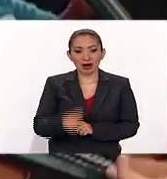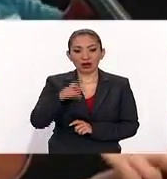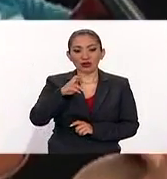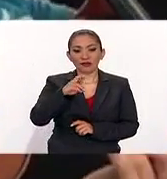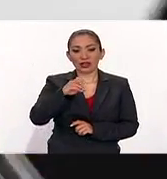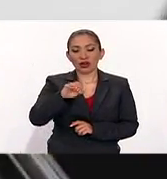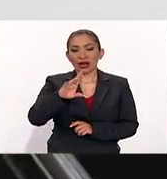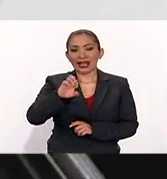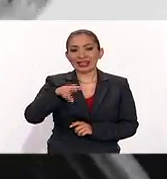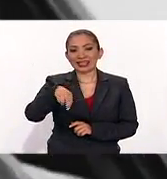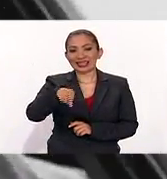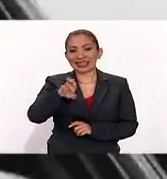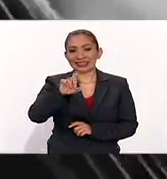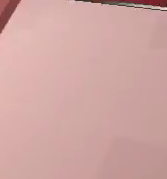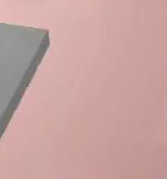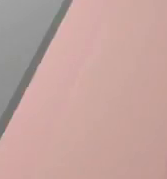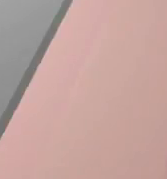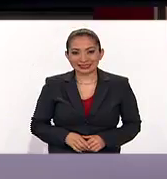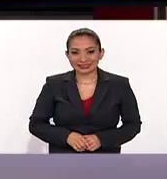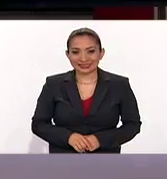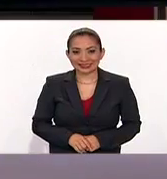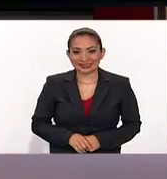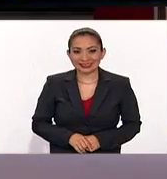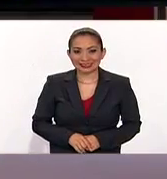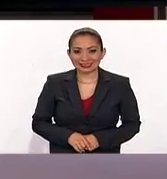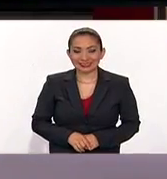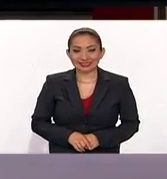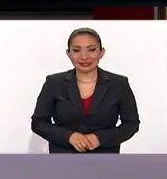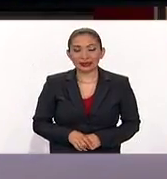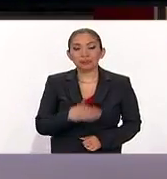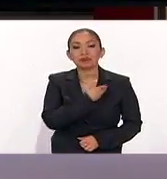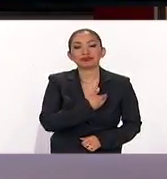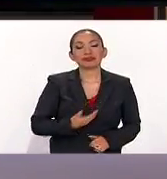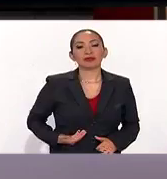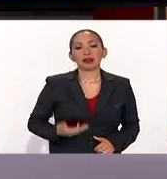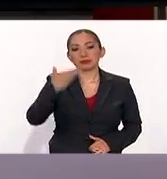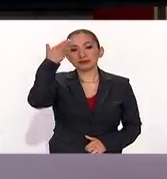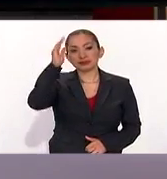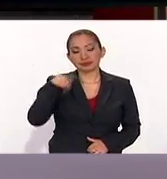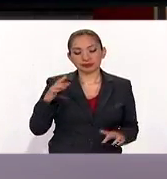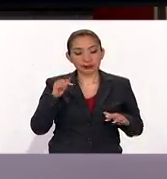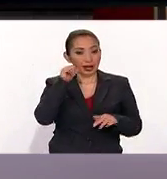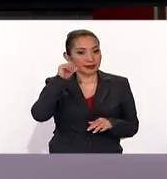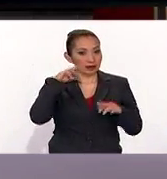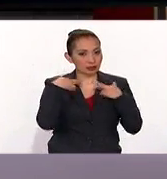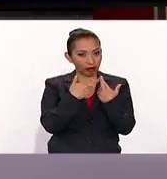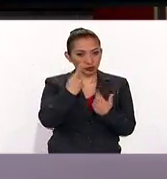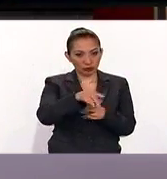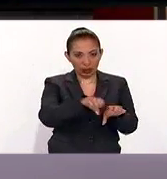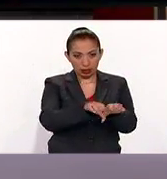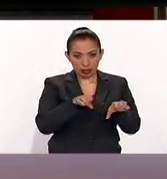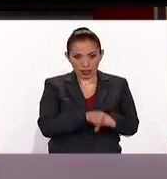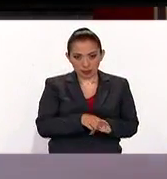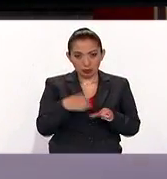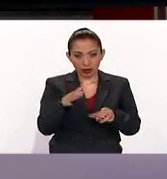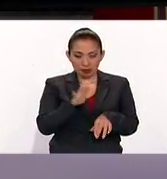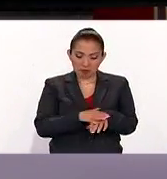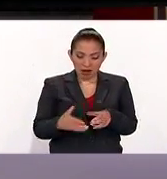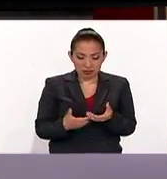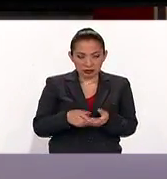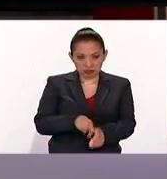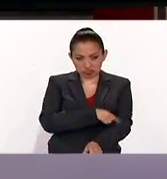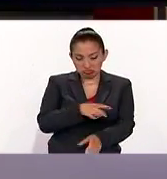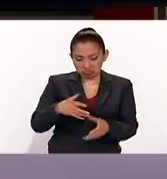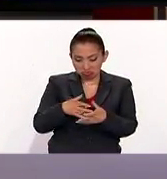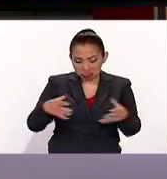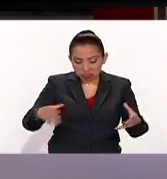Día, Rufino Enríquez González. El presidente Enrique Peña Nieto se reunió ayer con su gabinete legal y ampliado. Hizo un